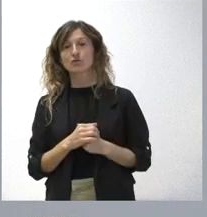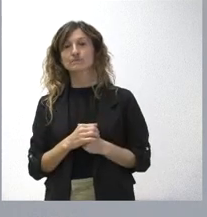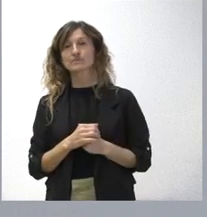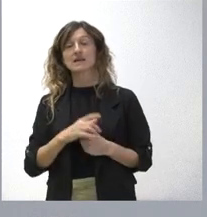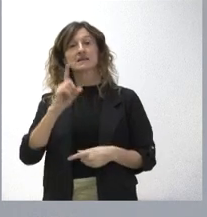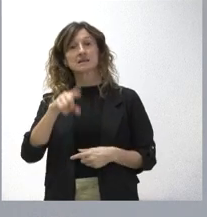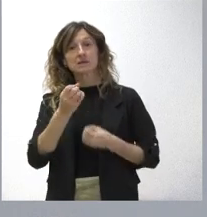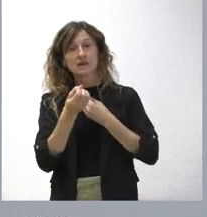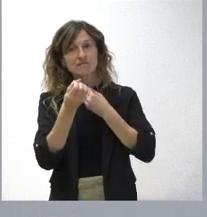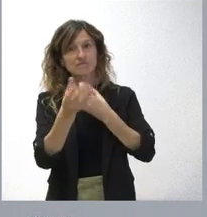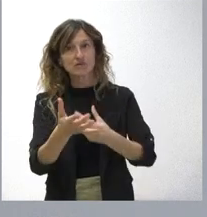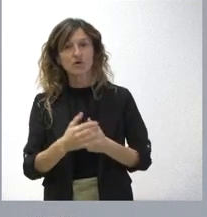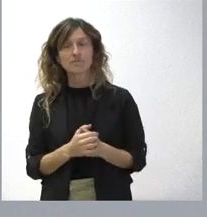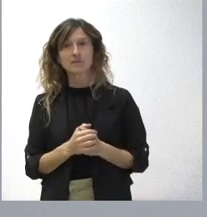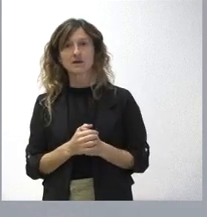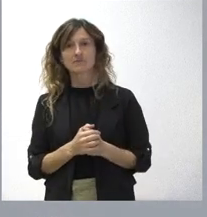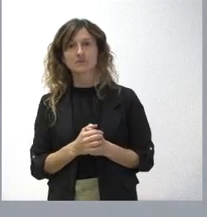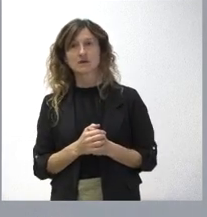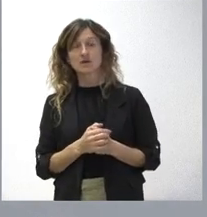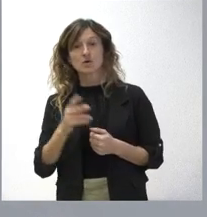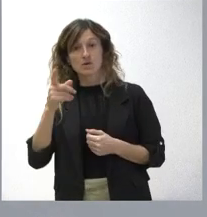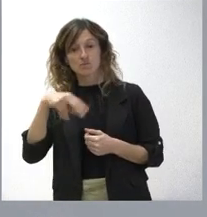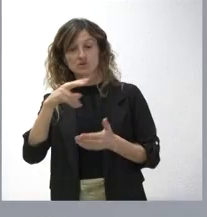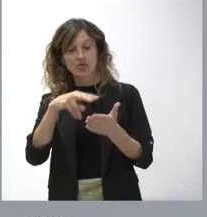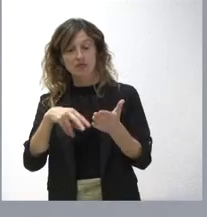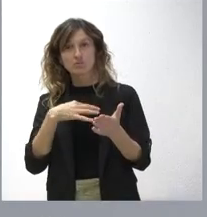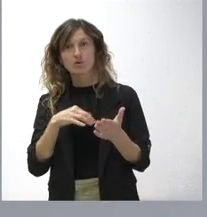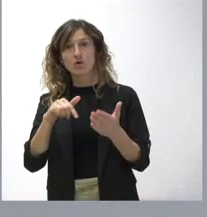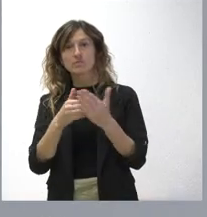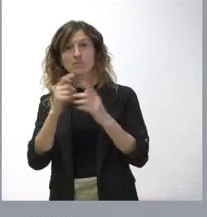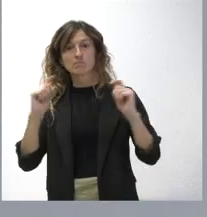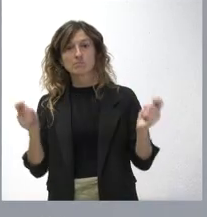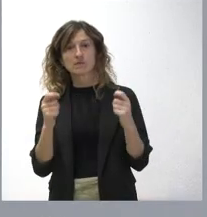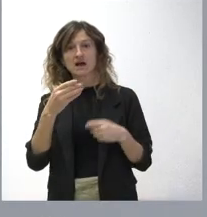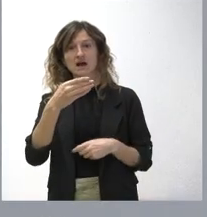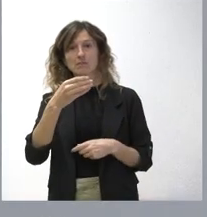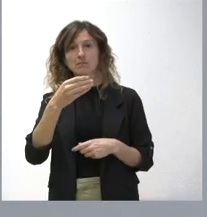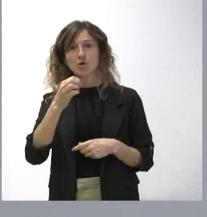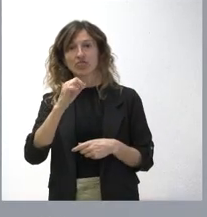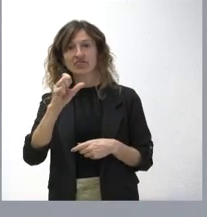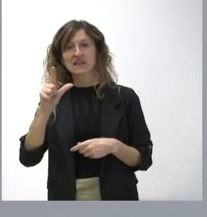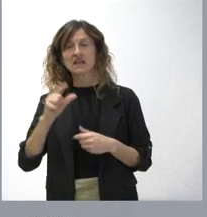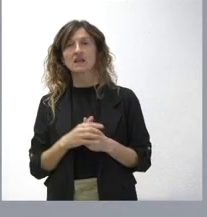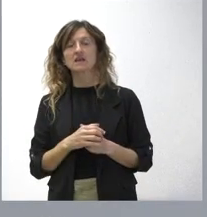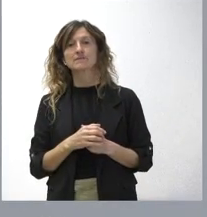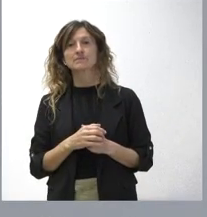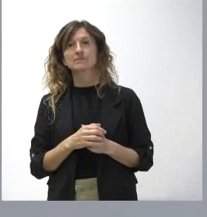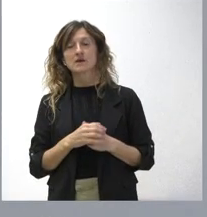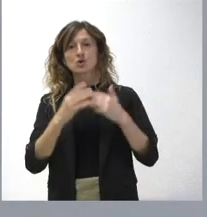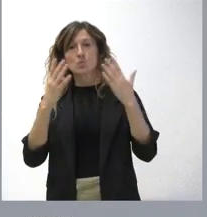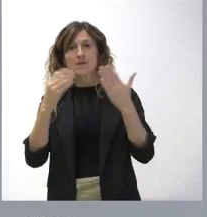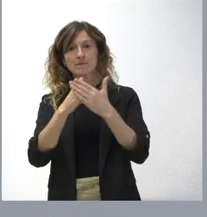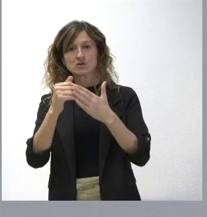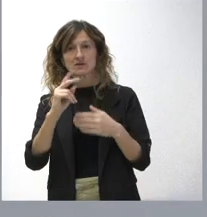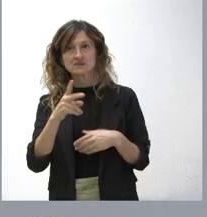informarles –han tenido ustedes también acceso a ello– que esta mañana hemos publicado en el Boletín Oficial de la Comunidad, 9 millones de